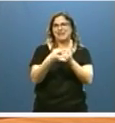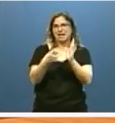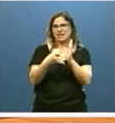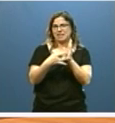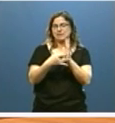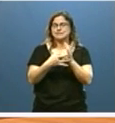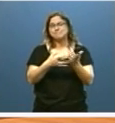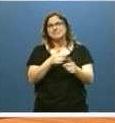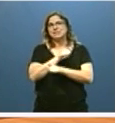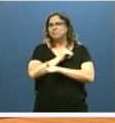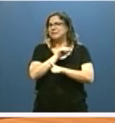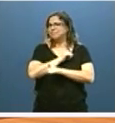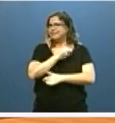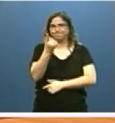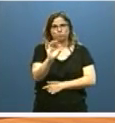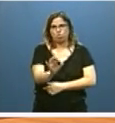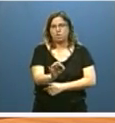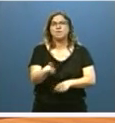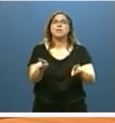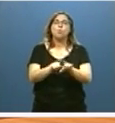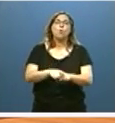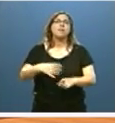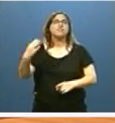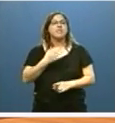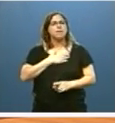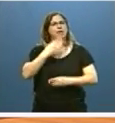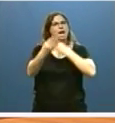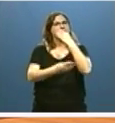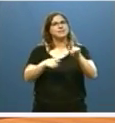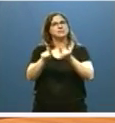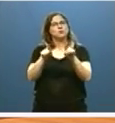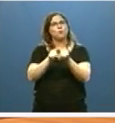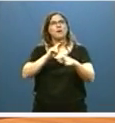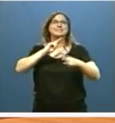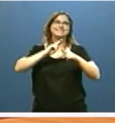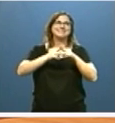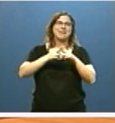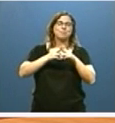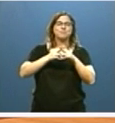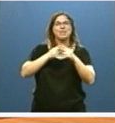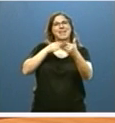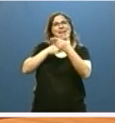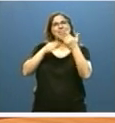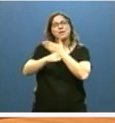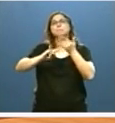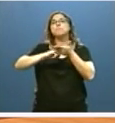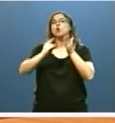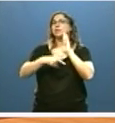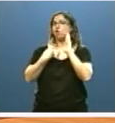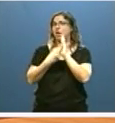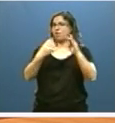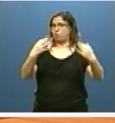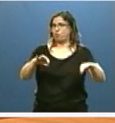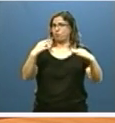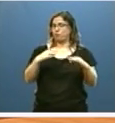que no debían esperar y que además podían abordarse a través de un proyecto de ley ordinario, la Junta ha